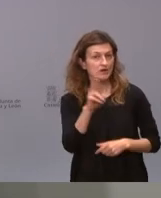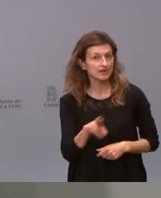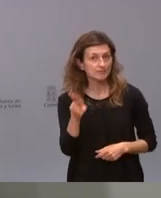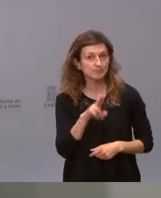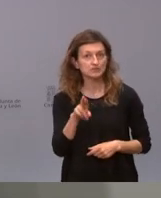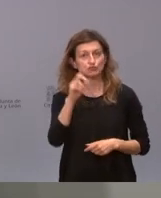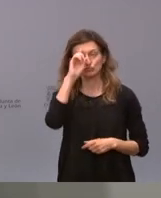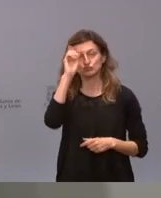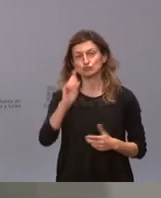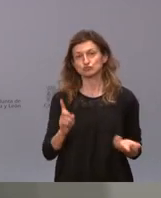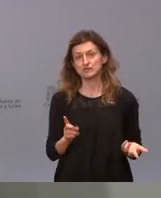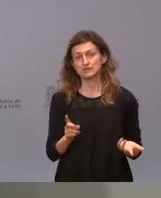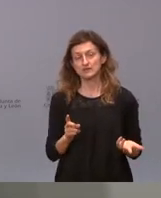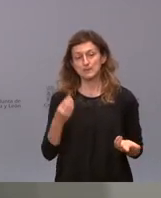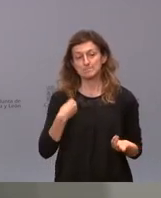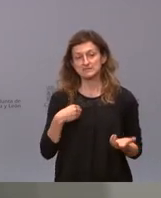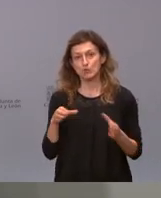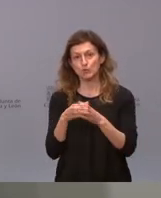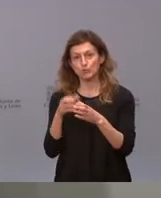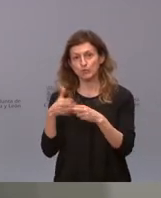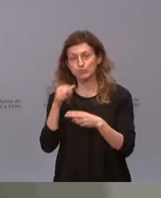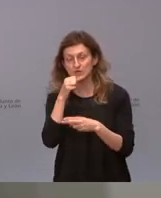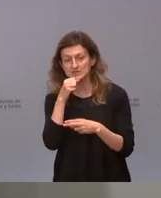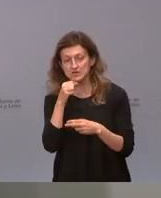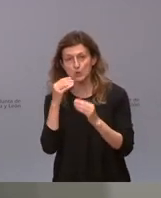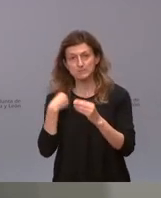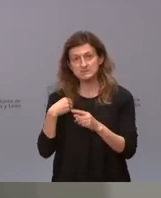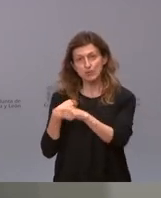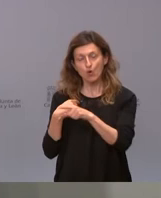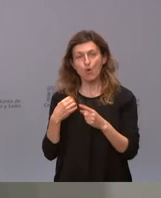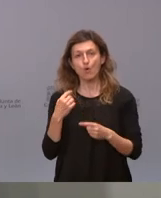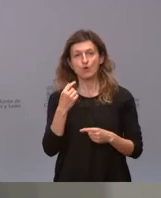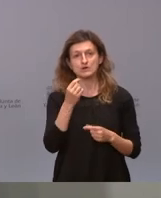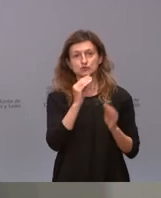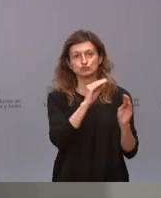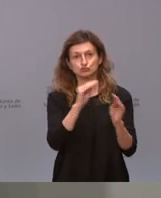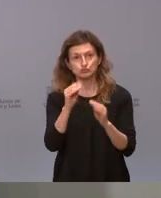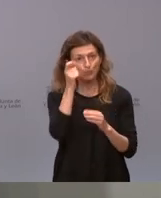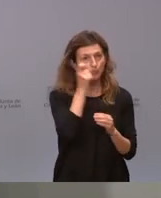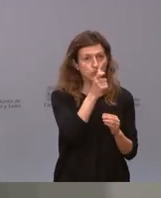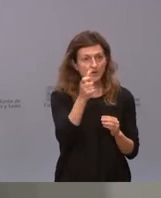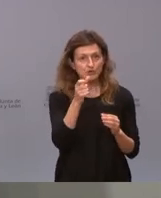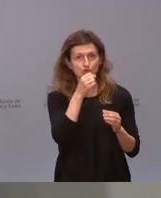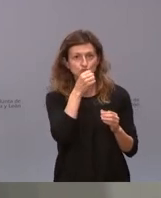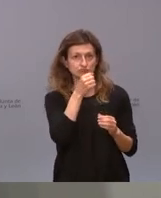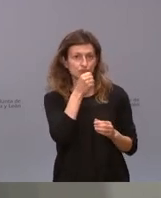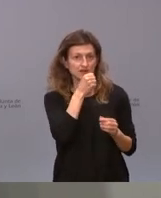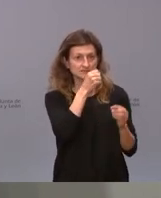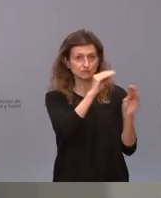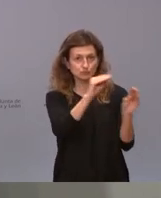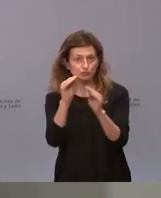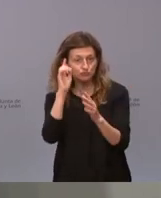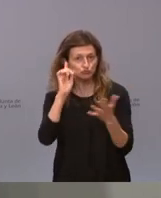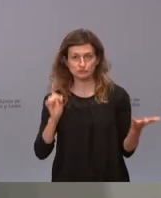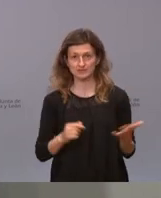ya si son el mismo partido socialista o si cada uno en su pueblo tiene su propio partido socialista nosotros